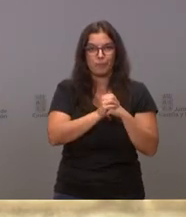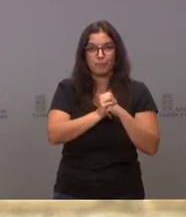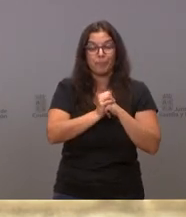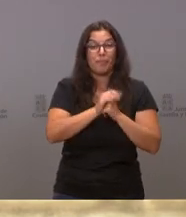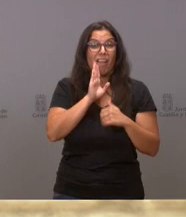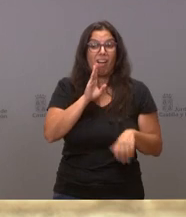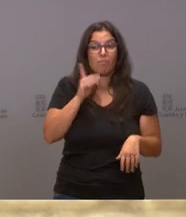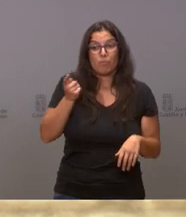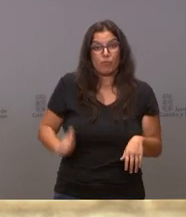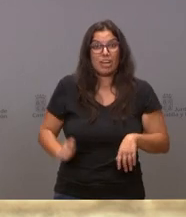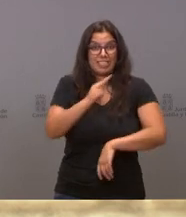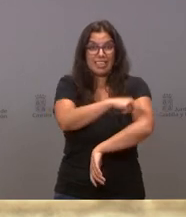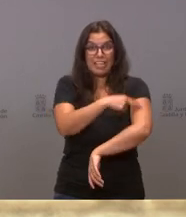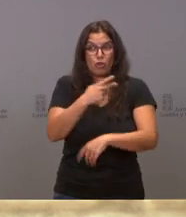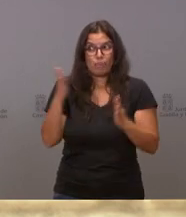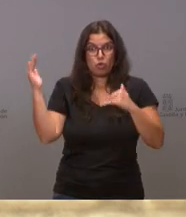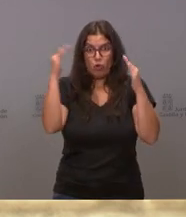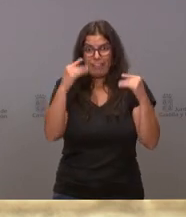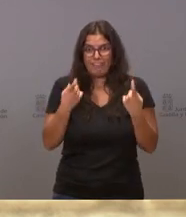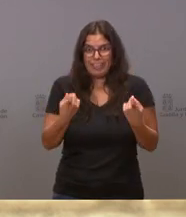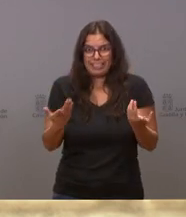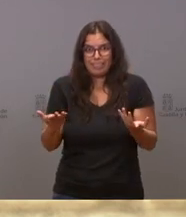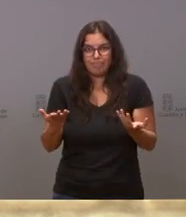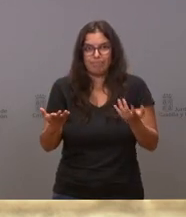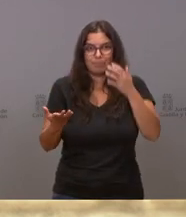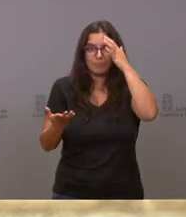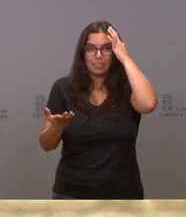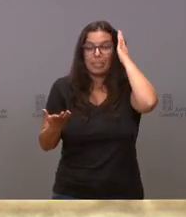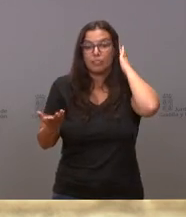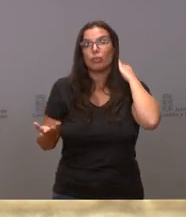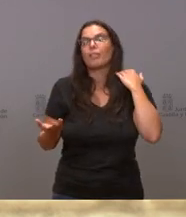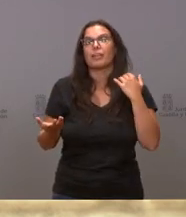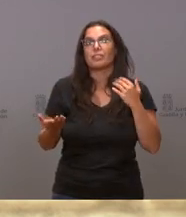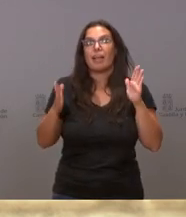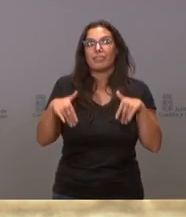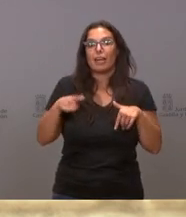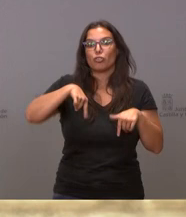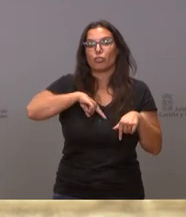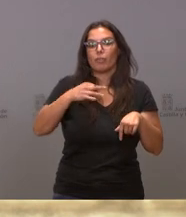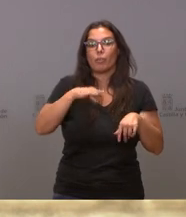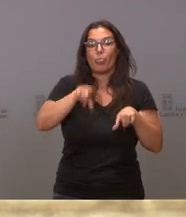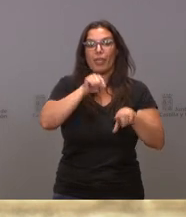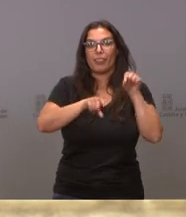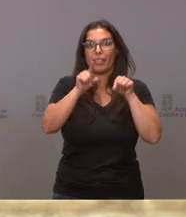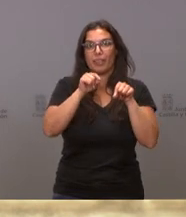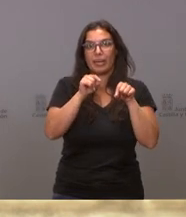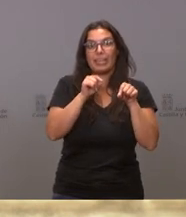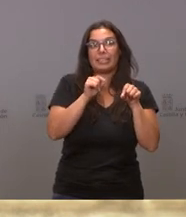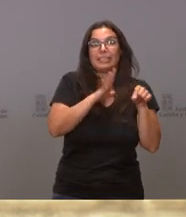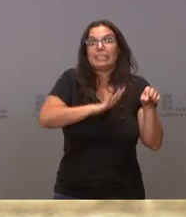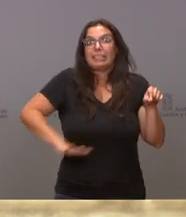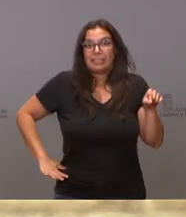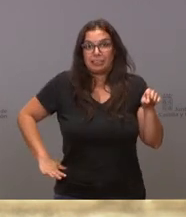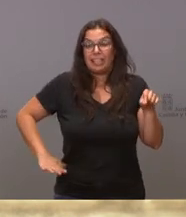profesionales sanitarios nos obliga a tomar decisiones, desde luego temporales. Si